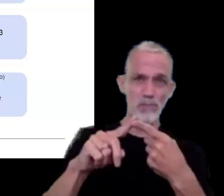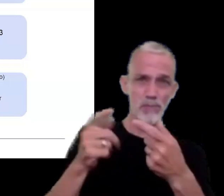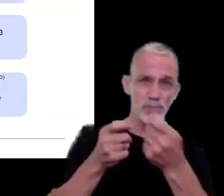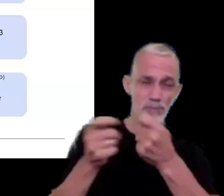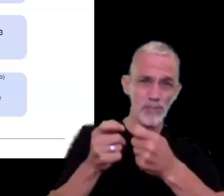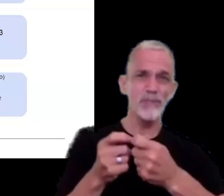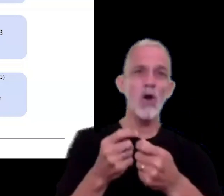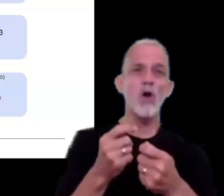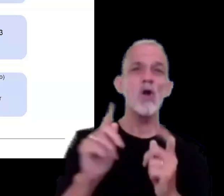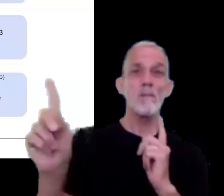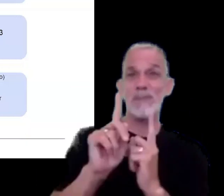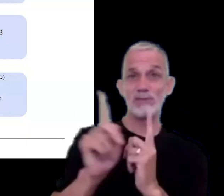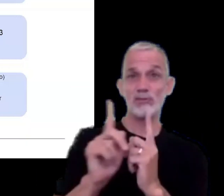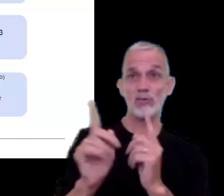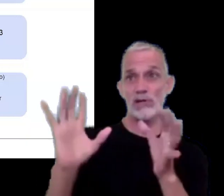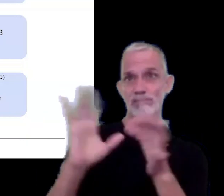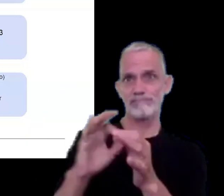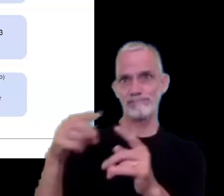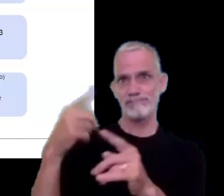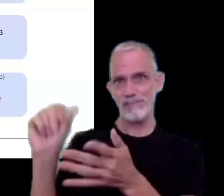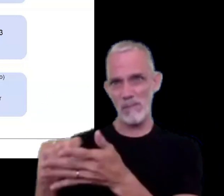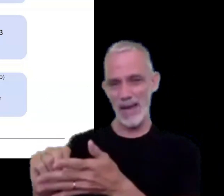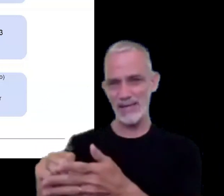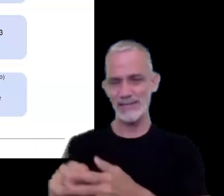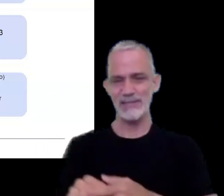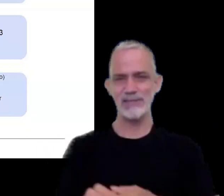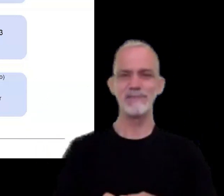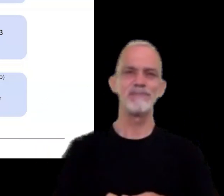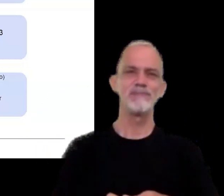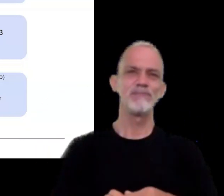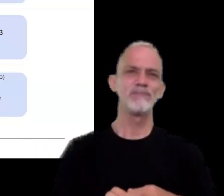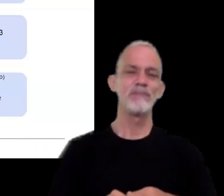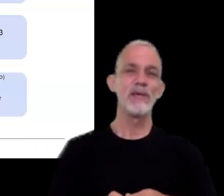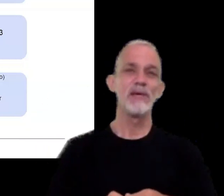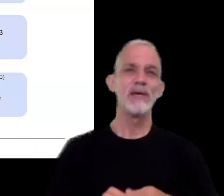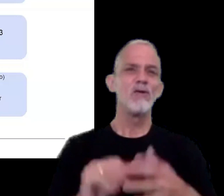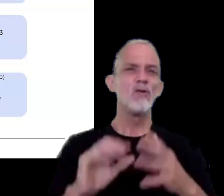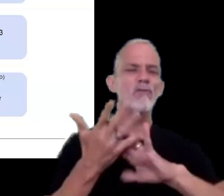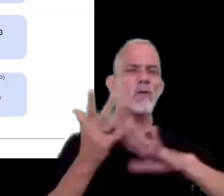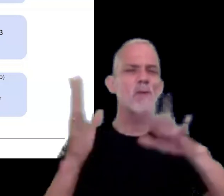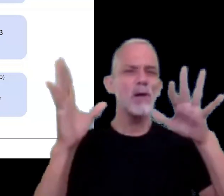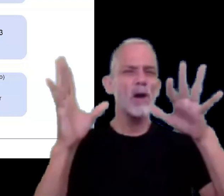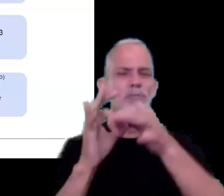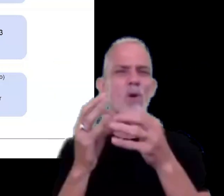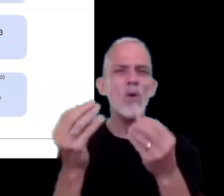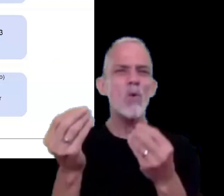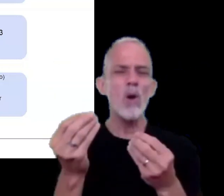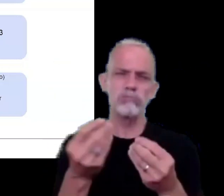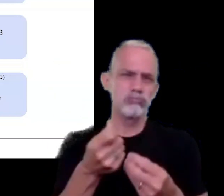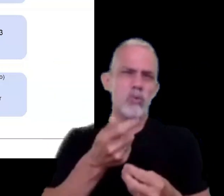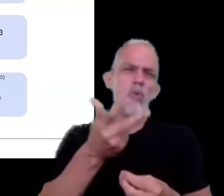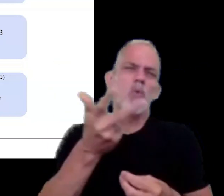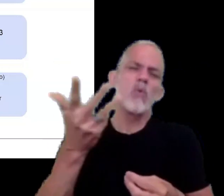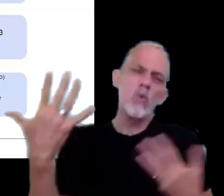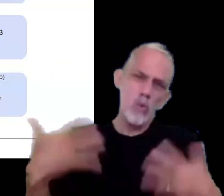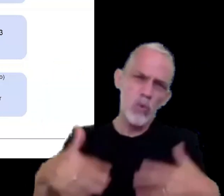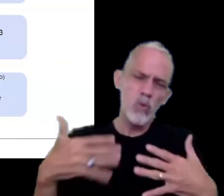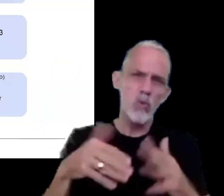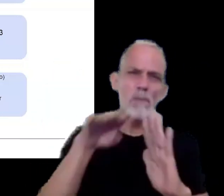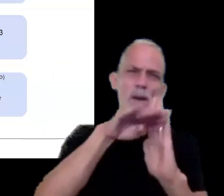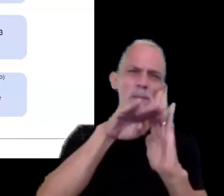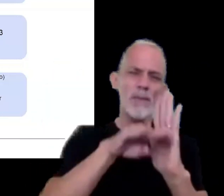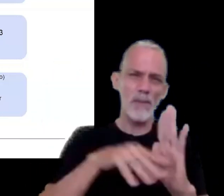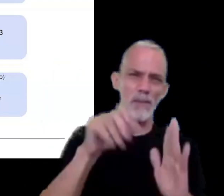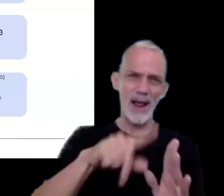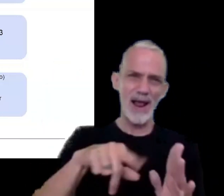sujetos vinculados el criterio de vinculación es realmente amplio en la normativa local